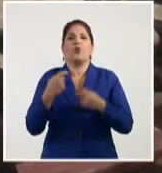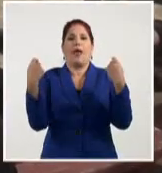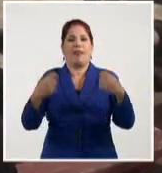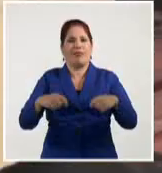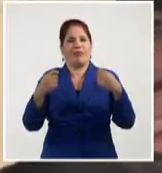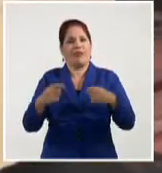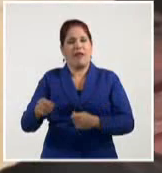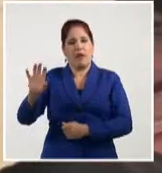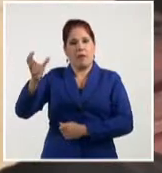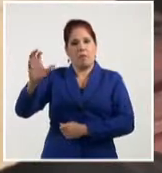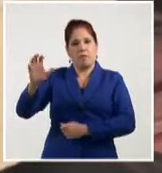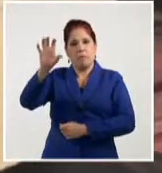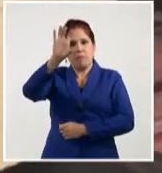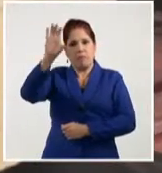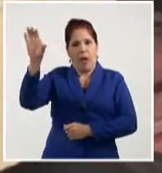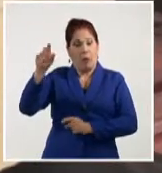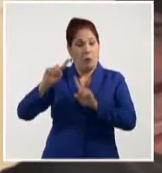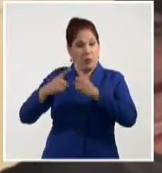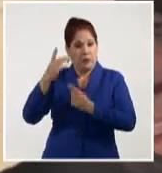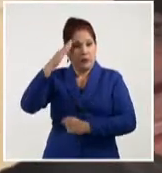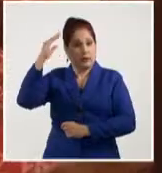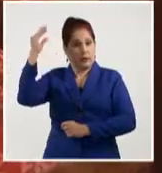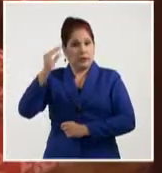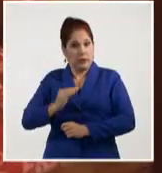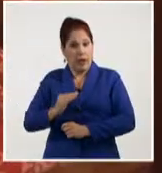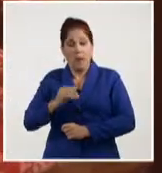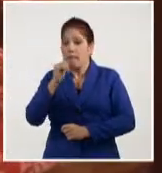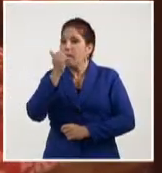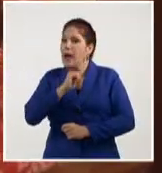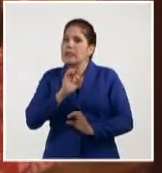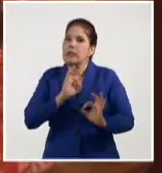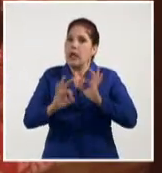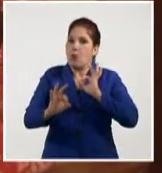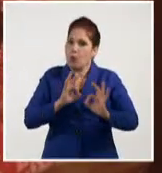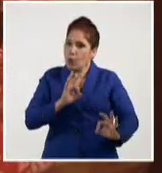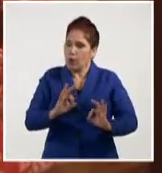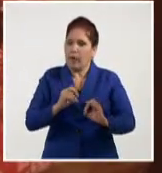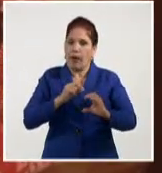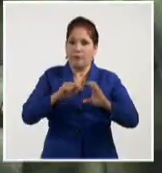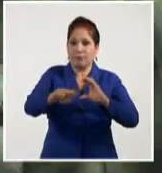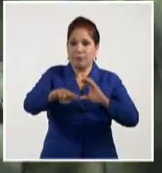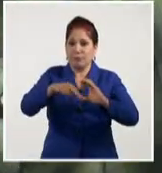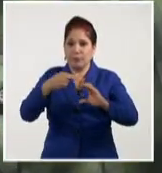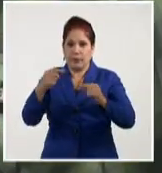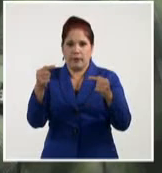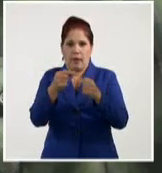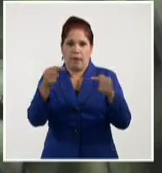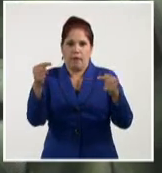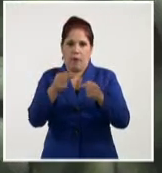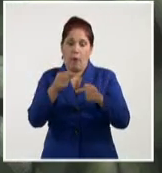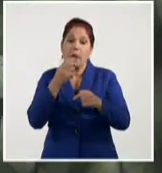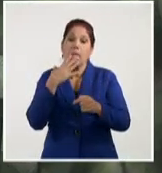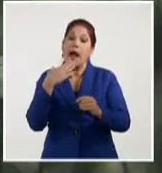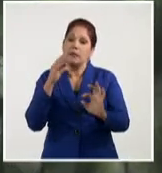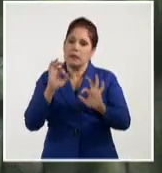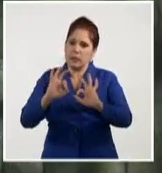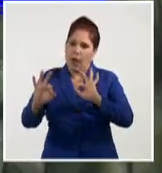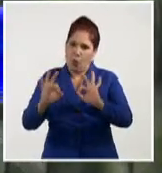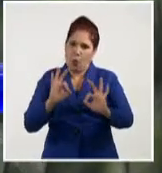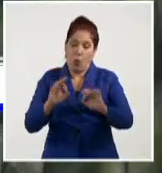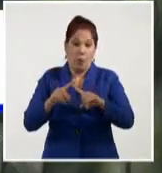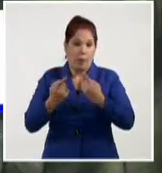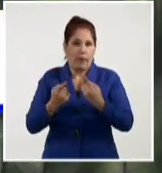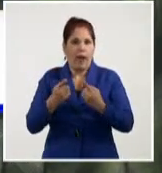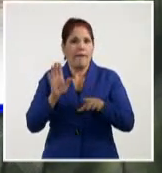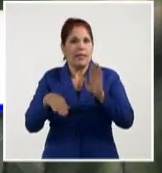la bancarización, a sabiendas de que esta ofrece mayor seguridad en las operaciones contables. Desde el punto de vista incluso de los